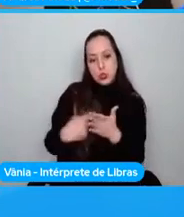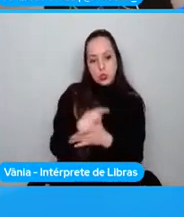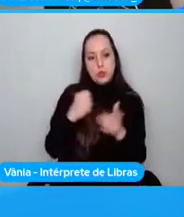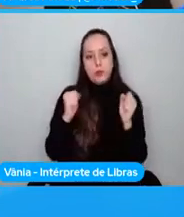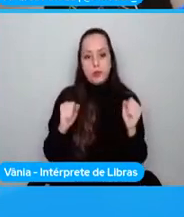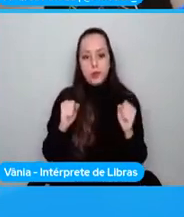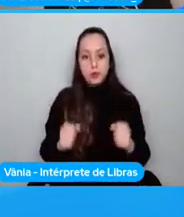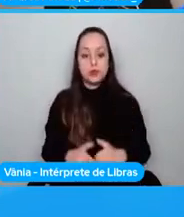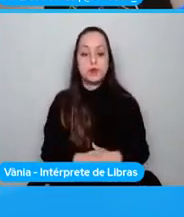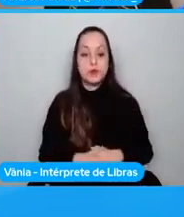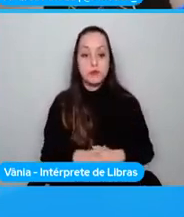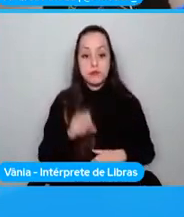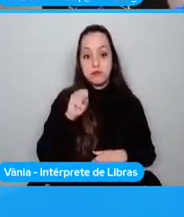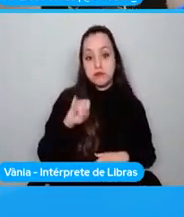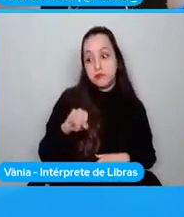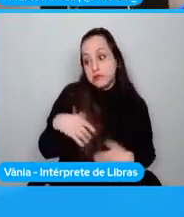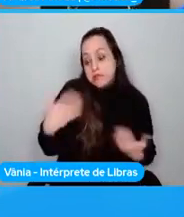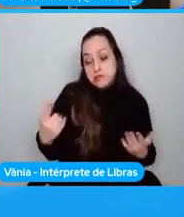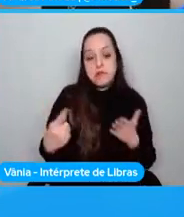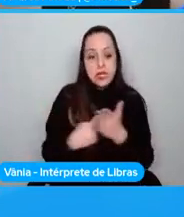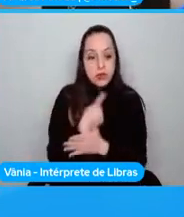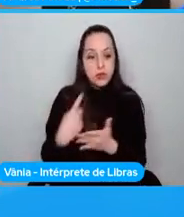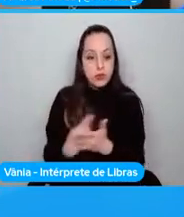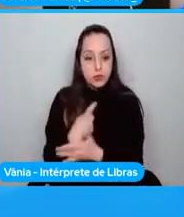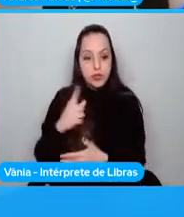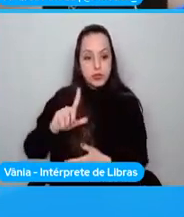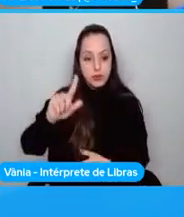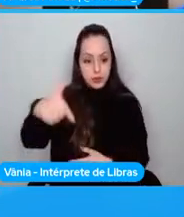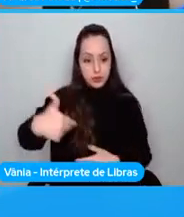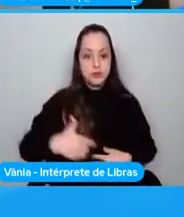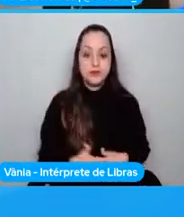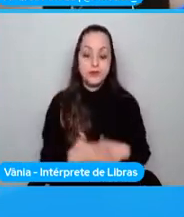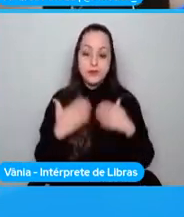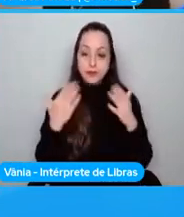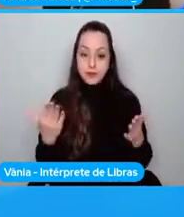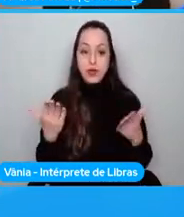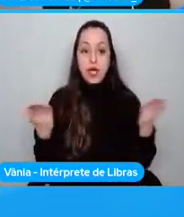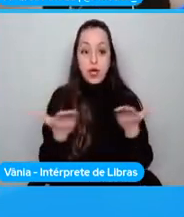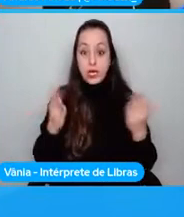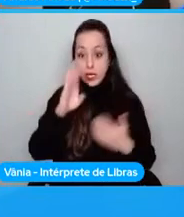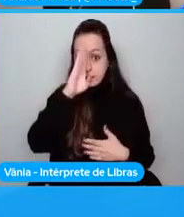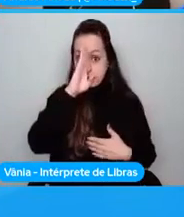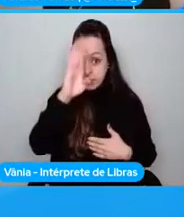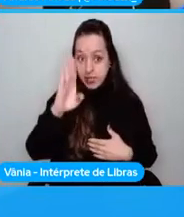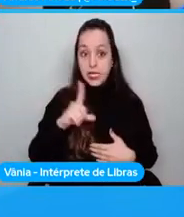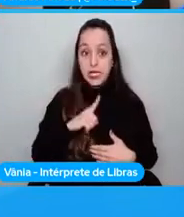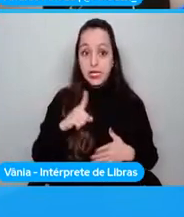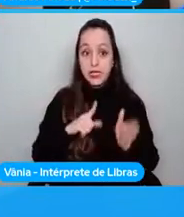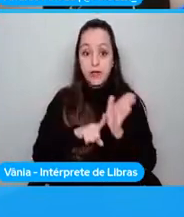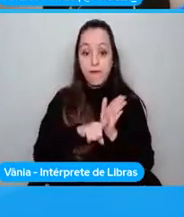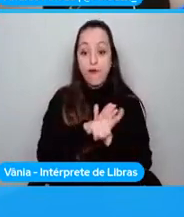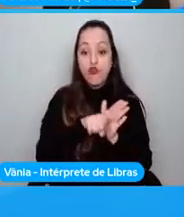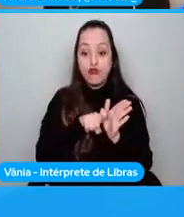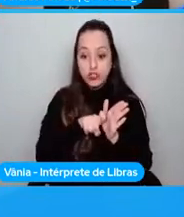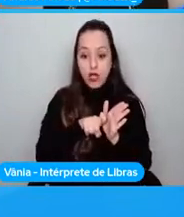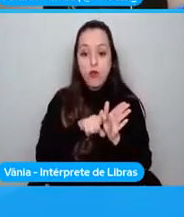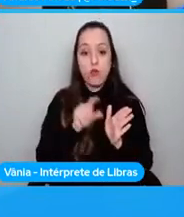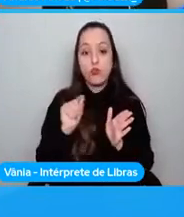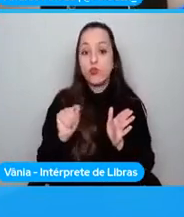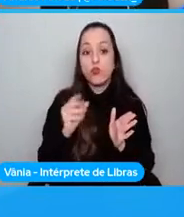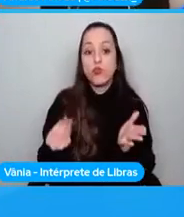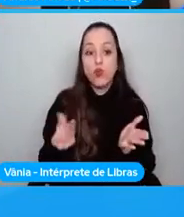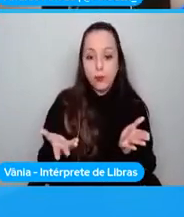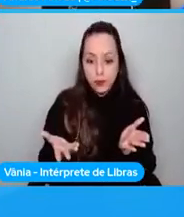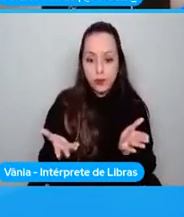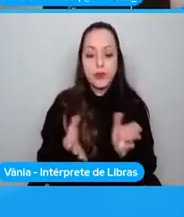Si tienen alguna pregunta. Entonces, simplemente aquí tengo una función, voy a ponerlo un poco más grande para que las personas